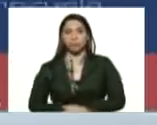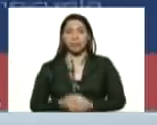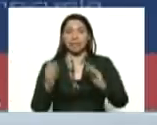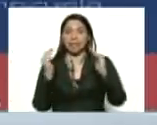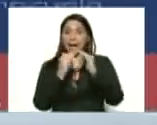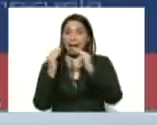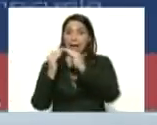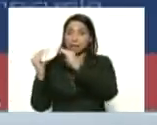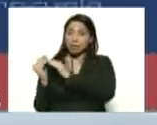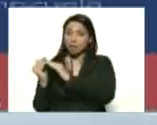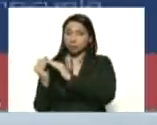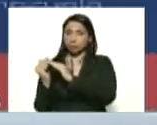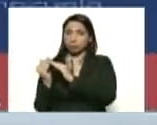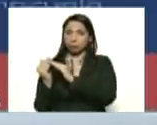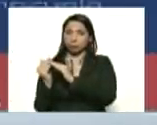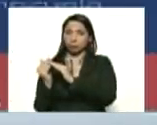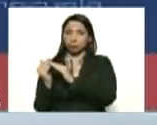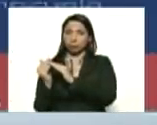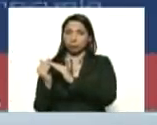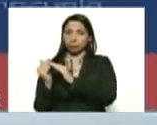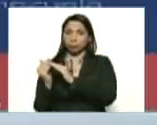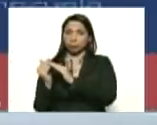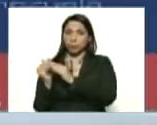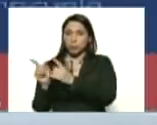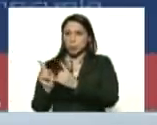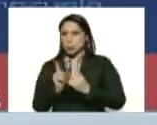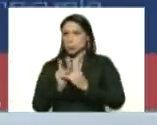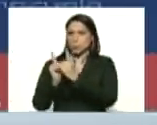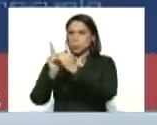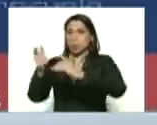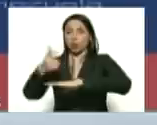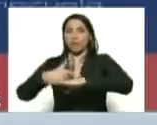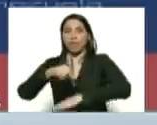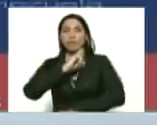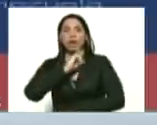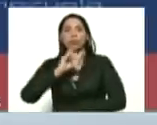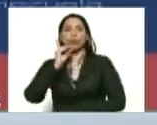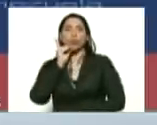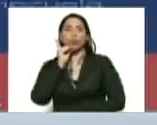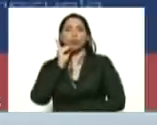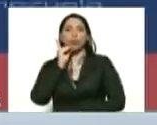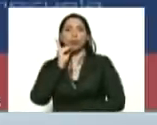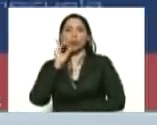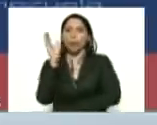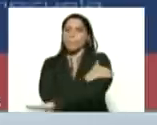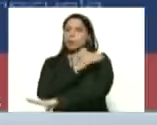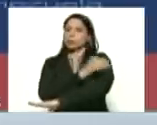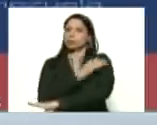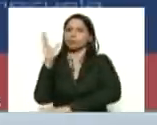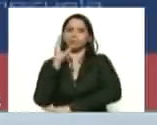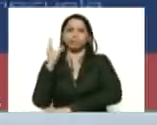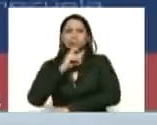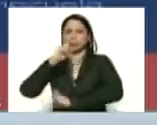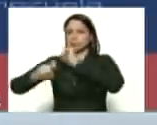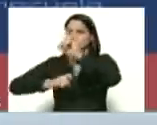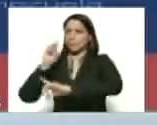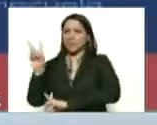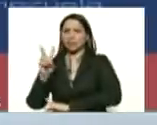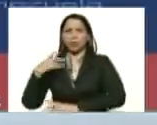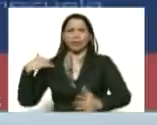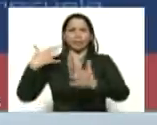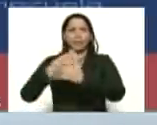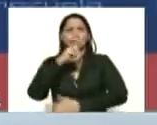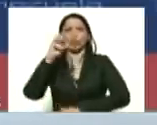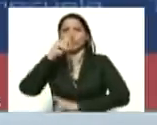casas los persiguió el gobierno de Iván Duque la oligarquía colombiana que ha odiado a Venezuela durante